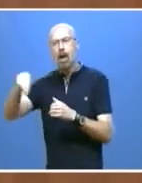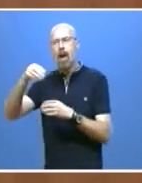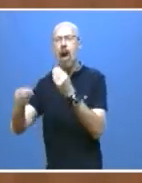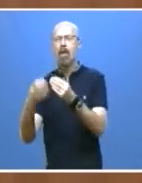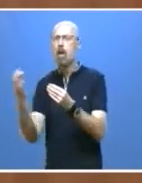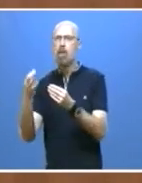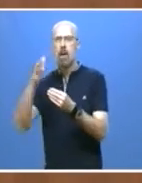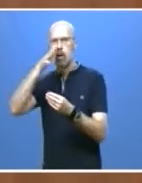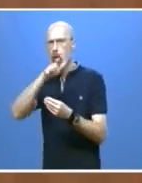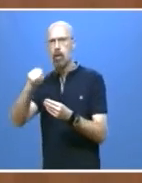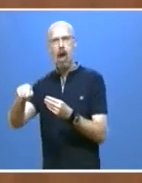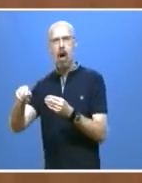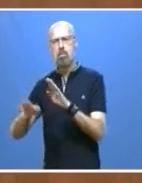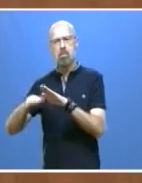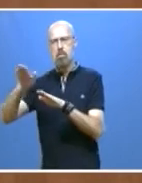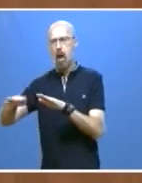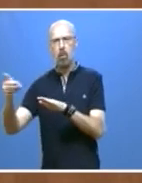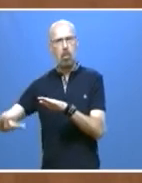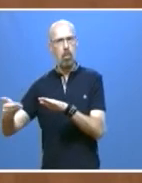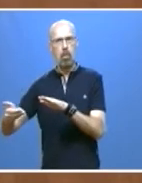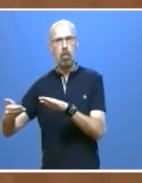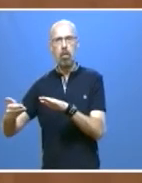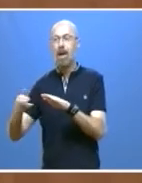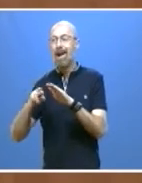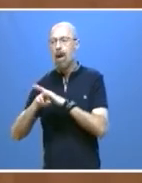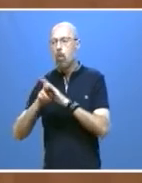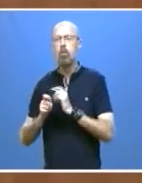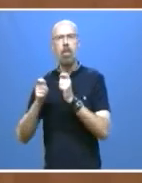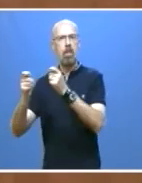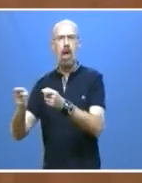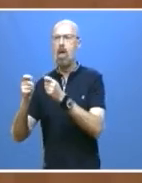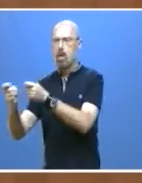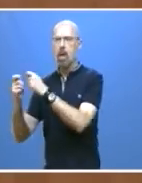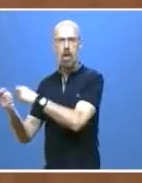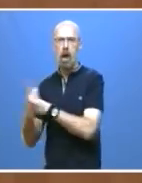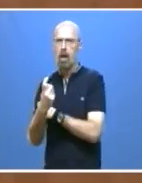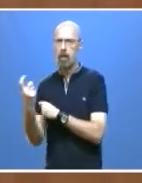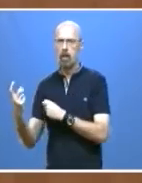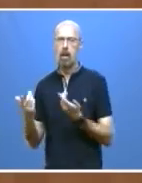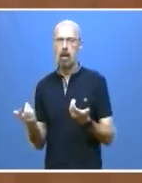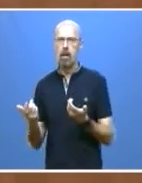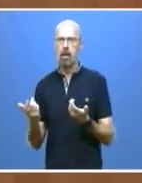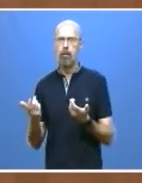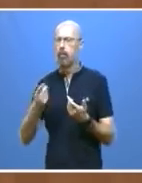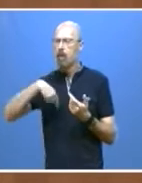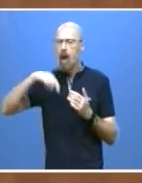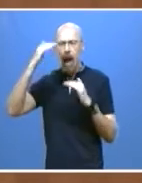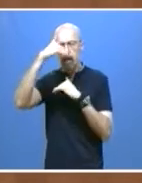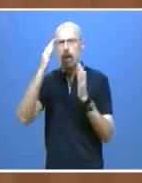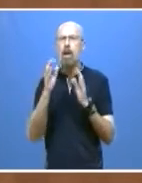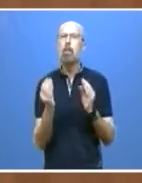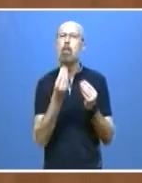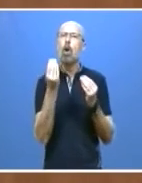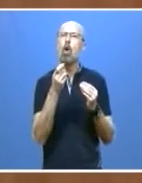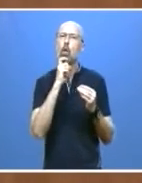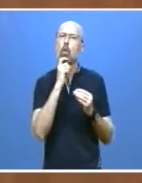Nosotros pondremos a su disposición todos los recursos que necesiten. Atender de la mejor forma posible a nuestros mayores